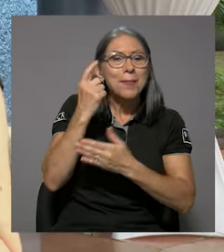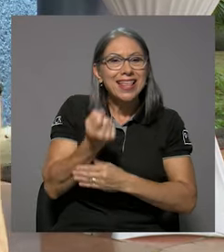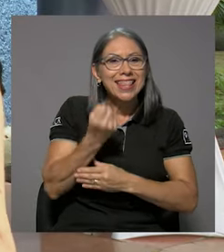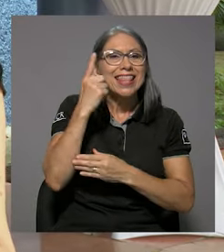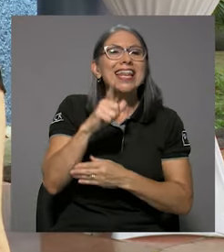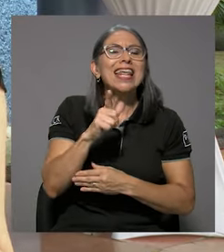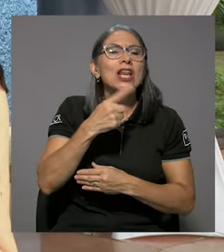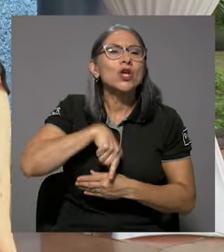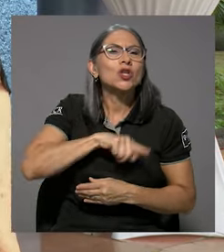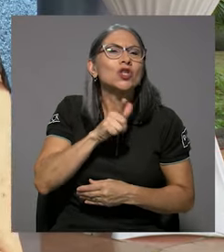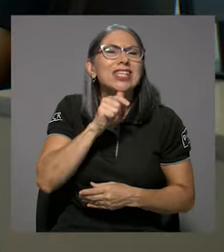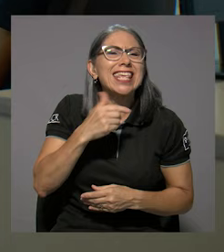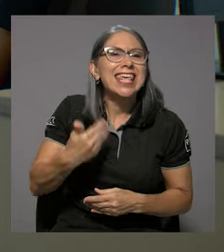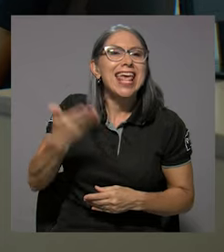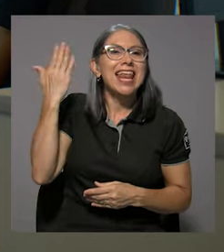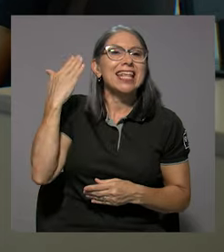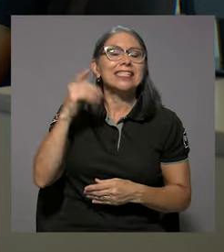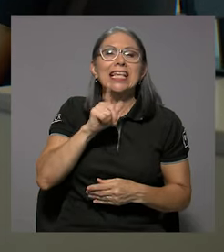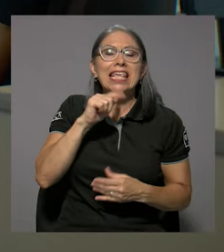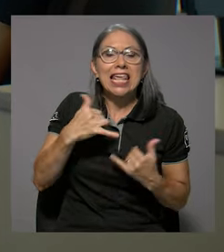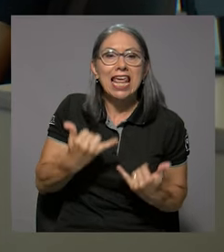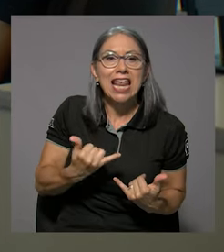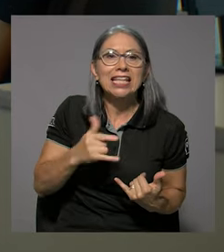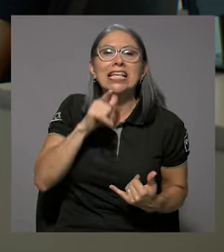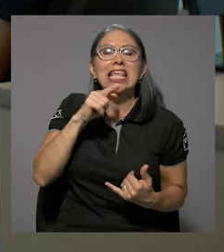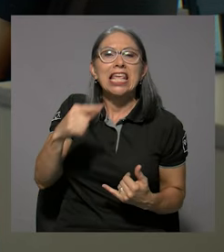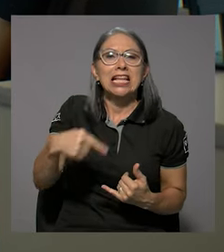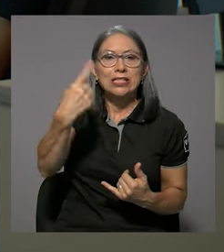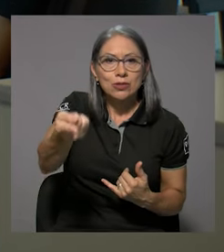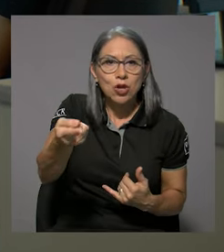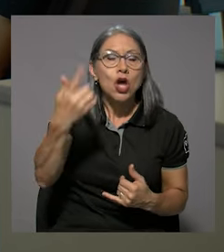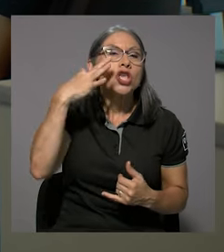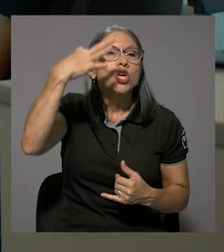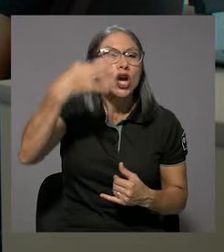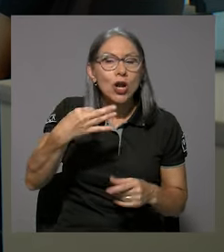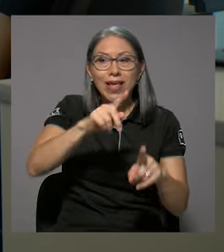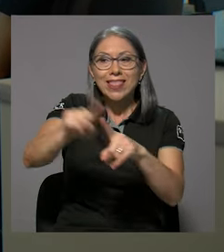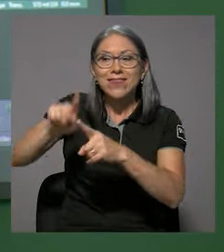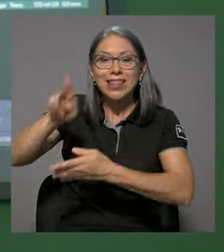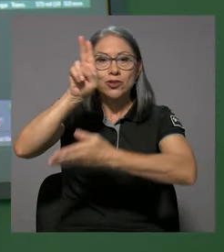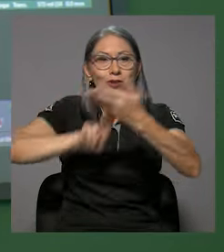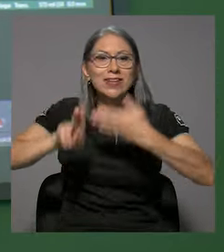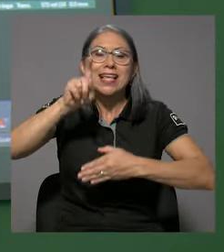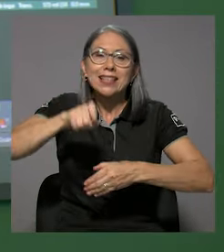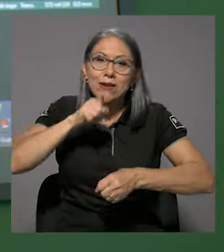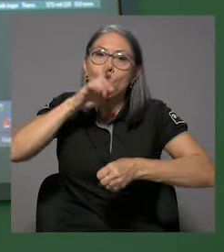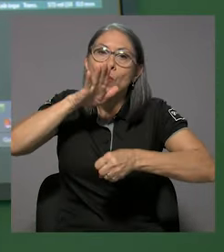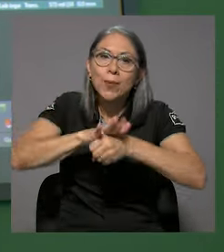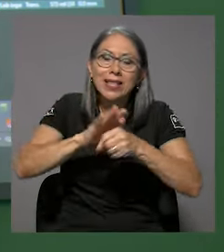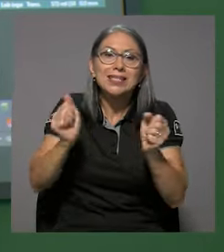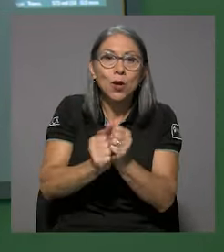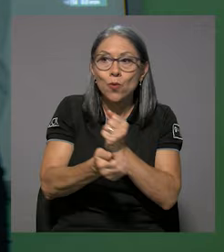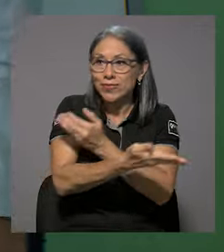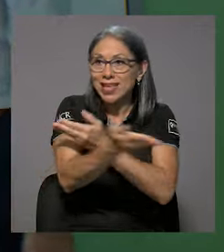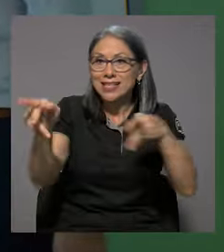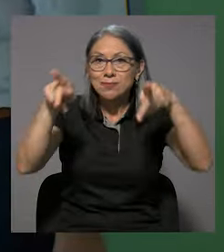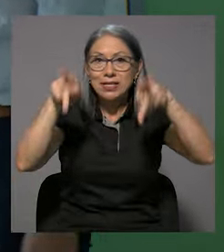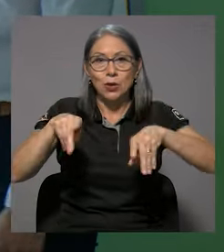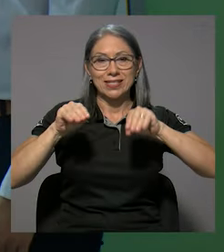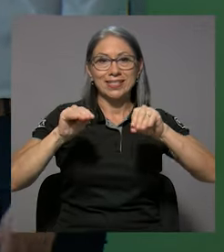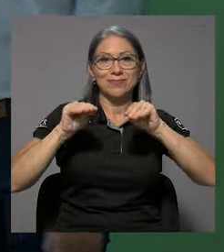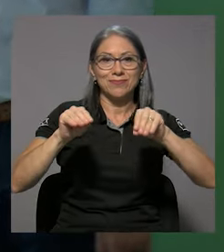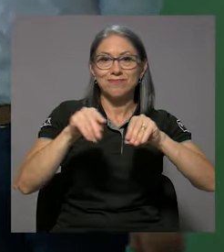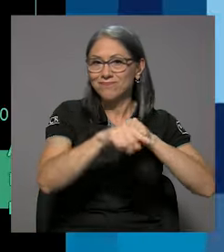quiénes fuimos, quiénes somos y quiénes podemos ser. Yo creo que las universidades tienen que comprometerse con las personas que están